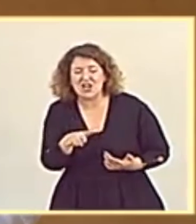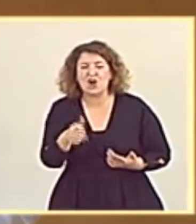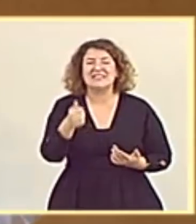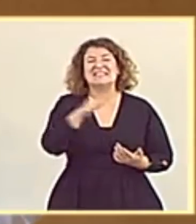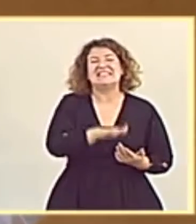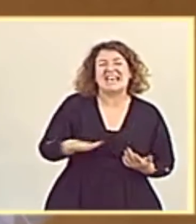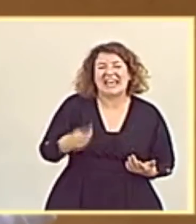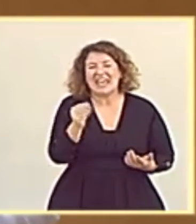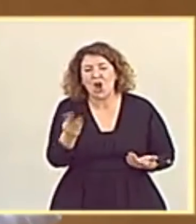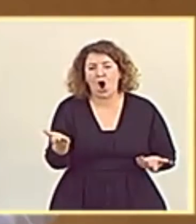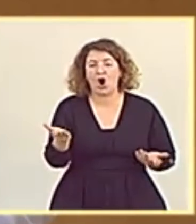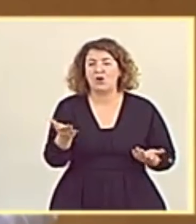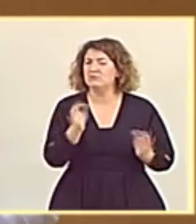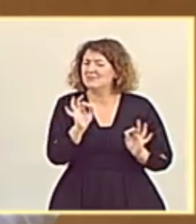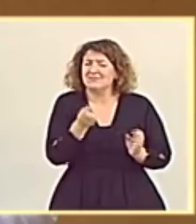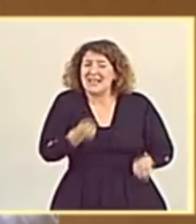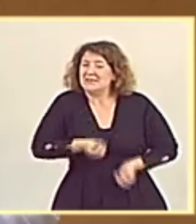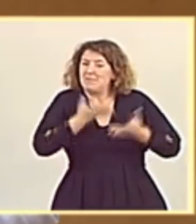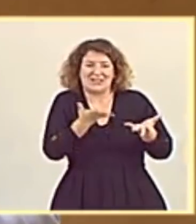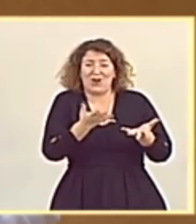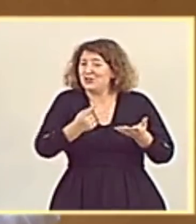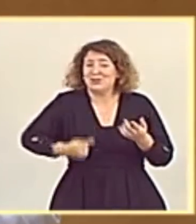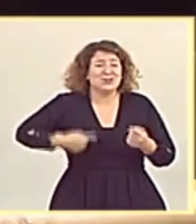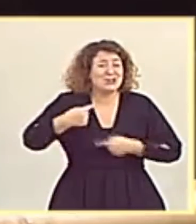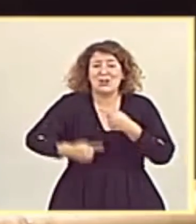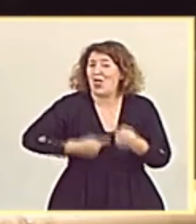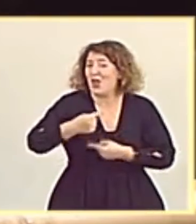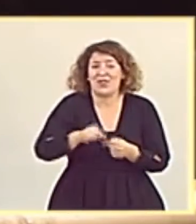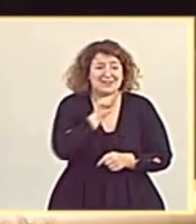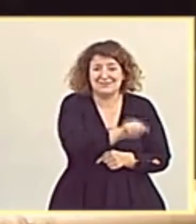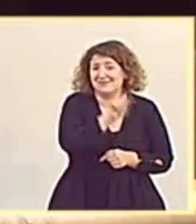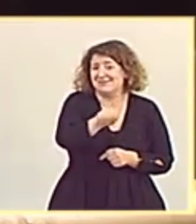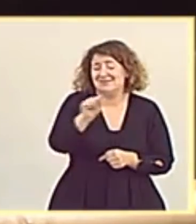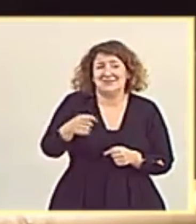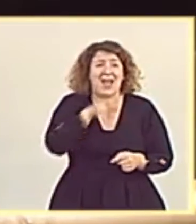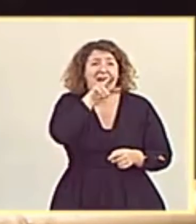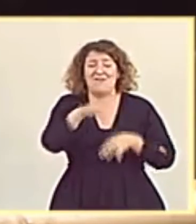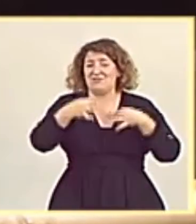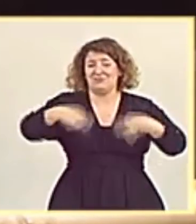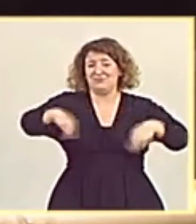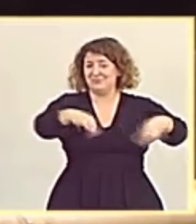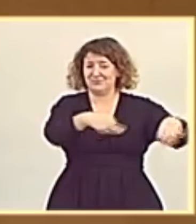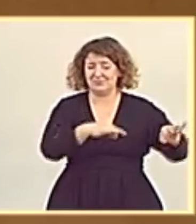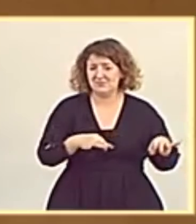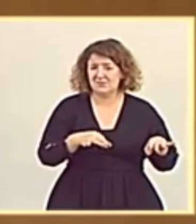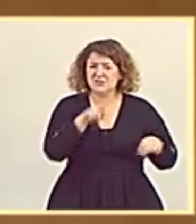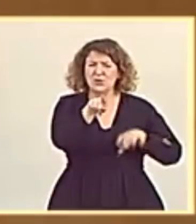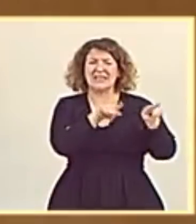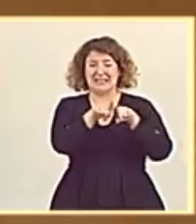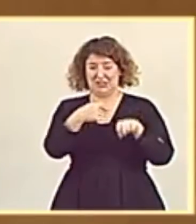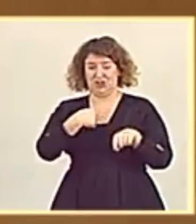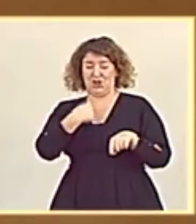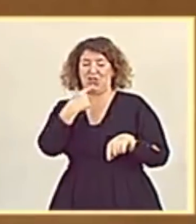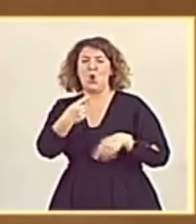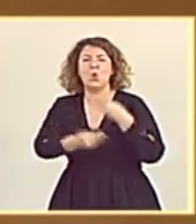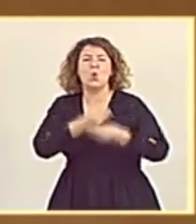chiquillo, son expresiones que se utilizan todos los días por todos los ciudadanos. Por tanto, cuando usted critica de mí